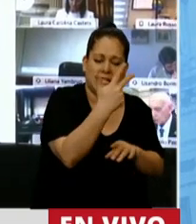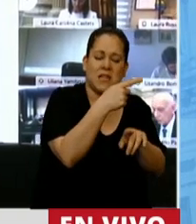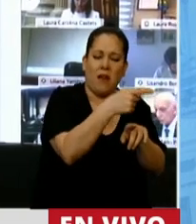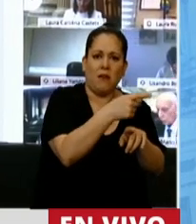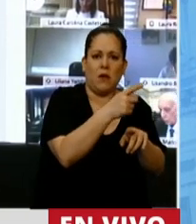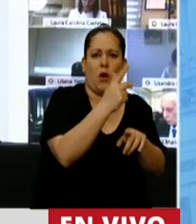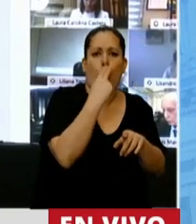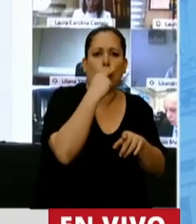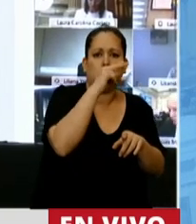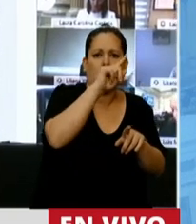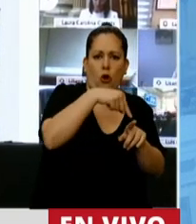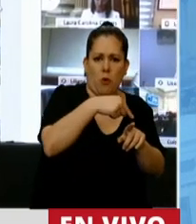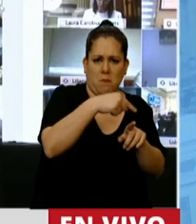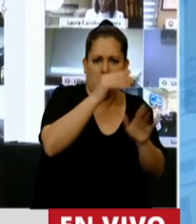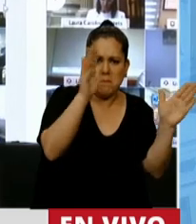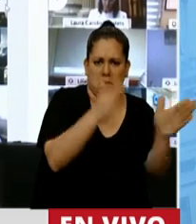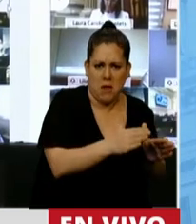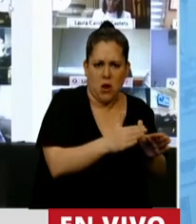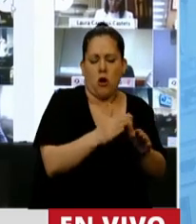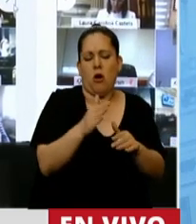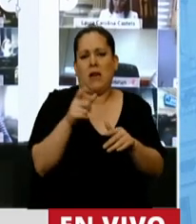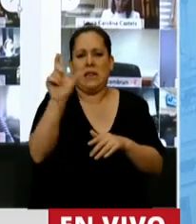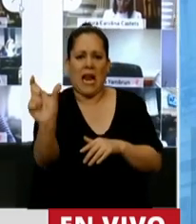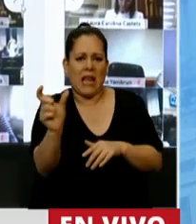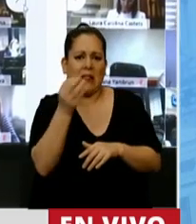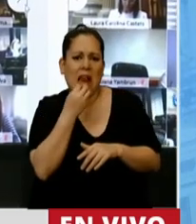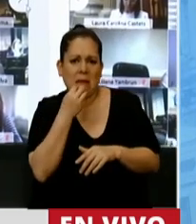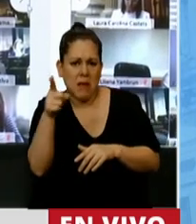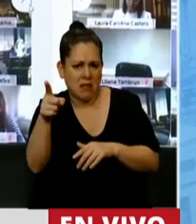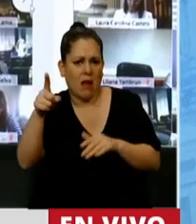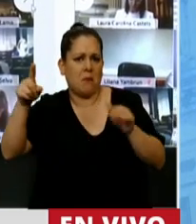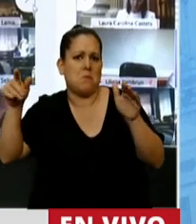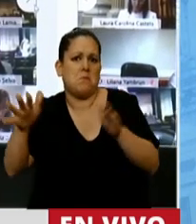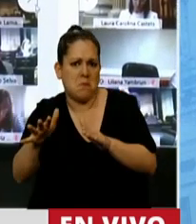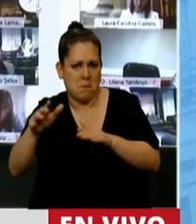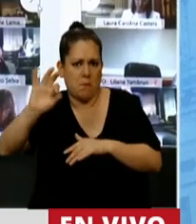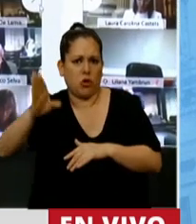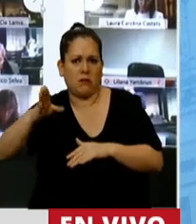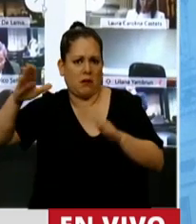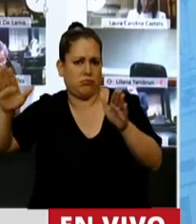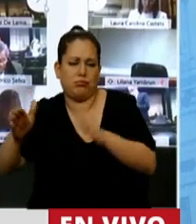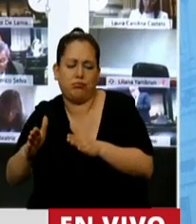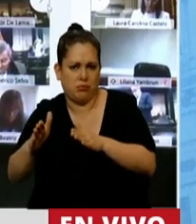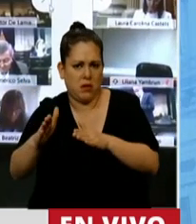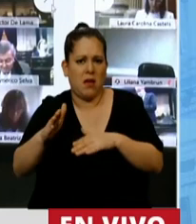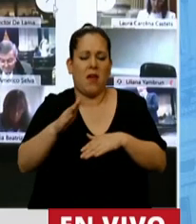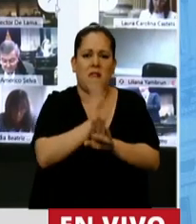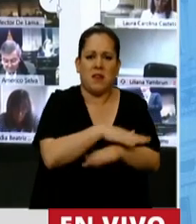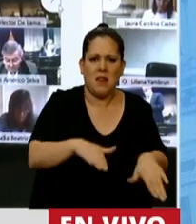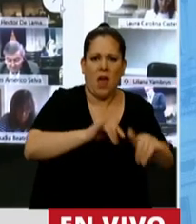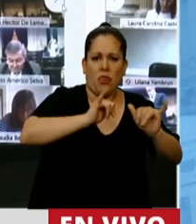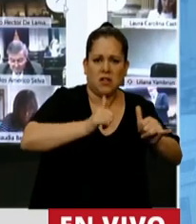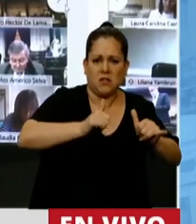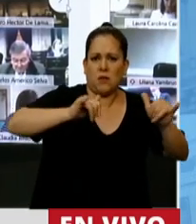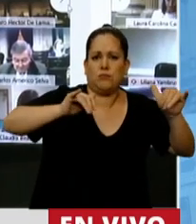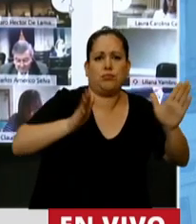,7%, la tarjeta alimentar caen un 34,8%, las políticas de niñez y adolescencia caen un 10